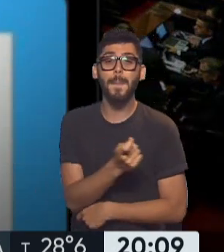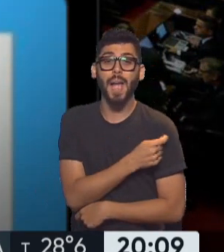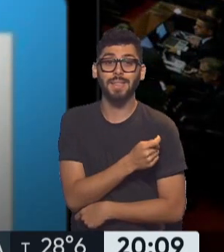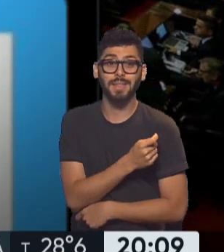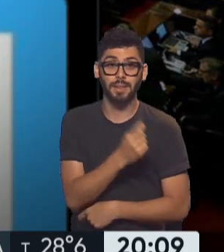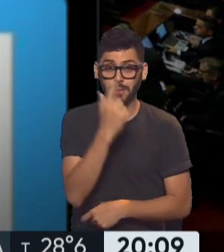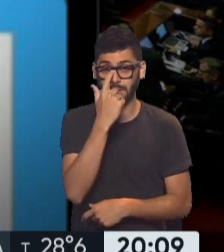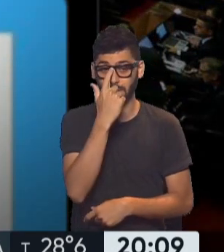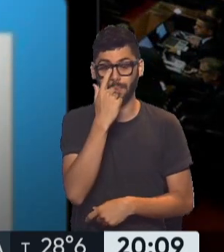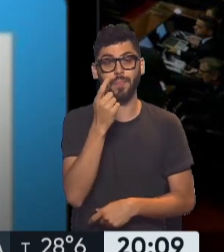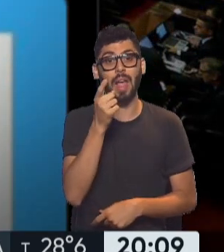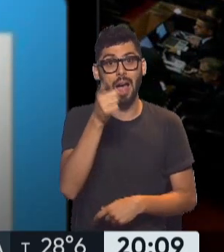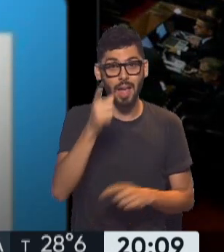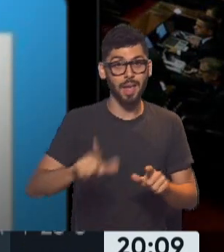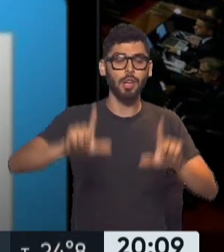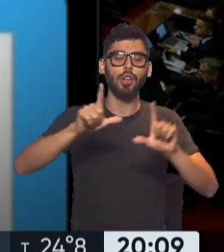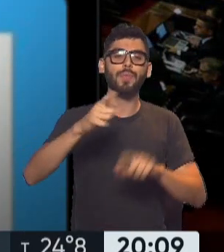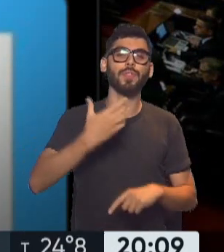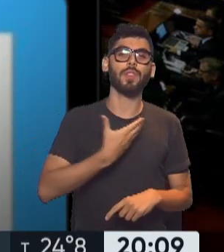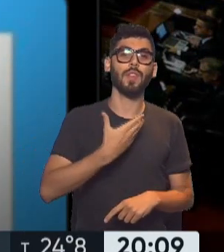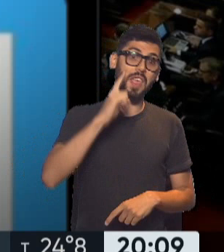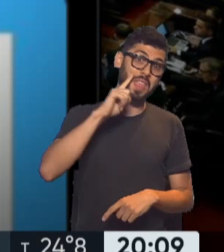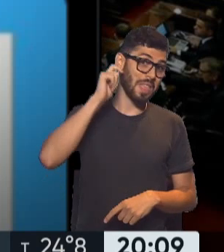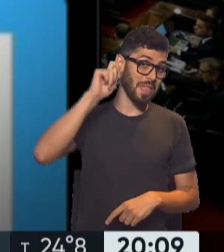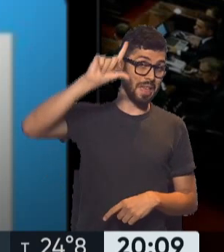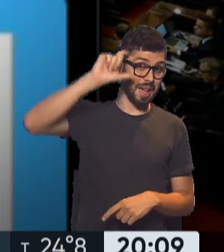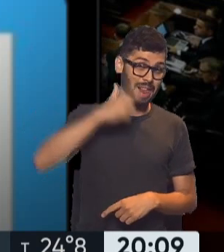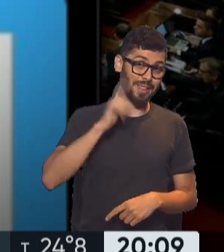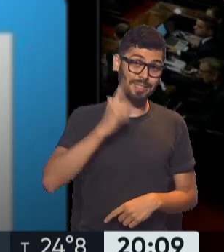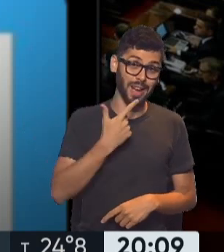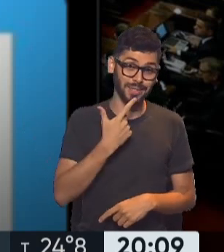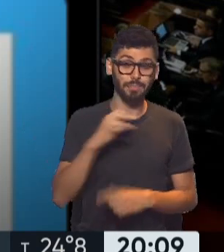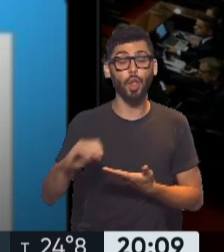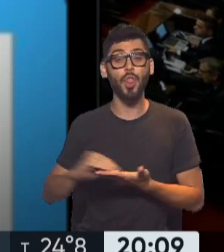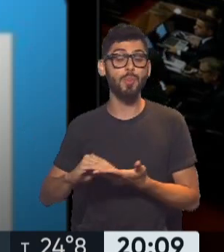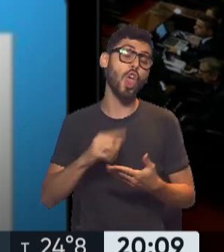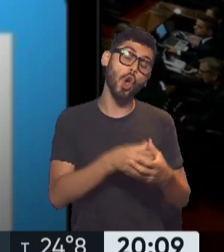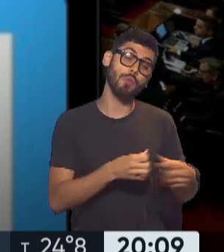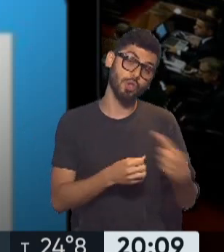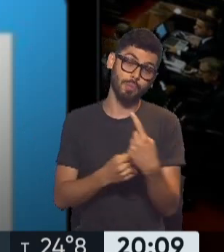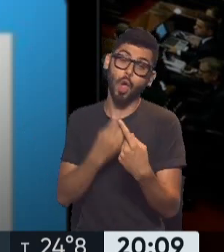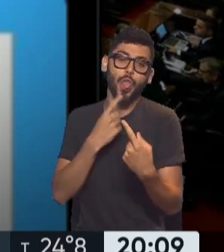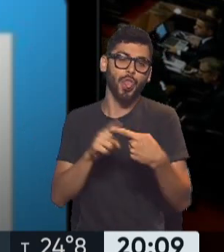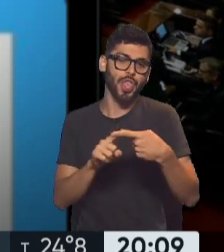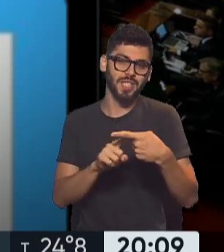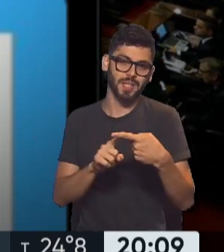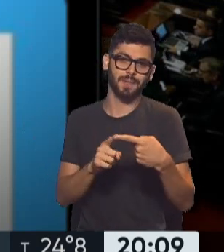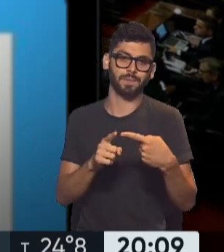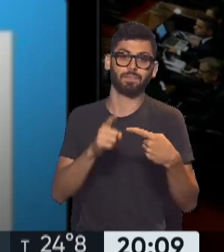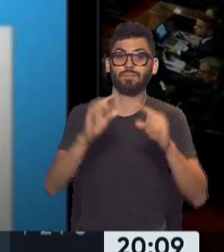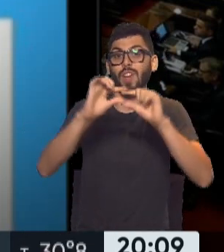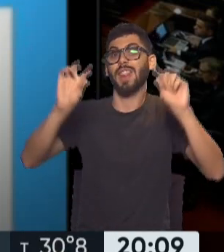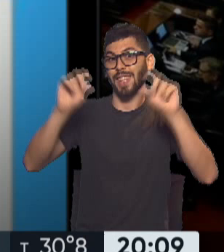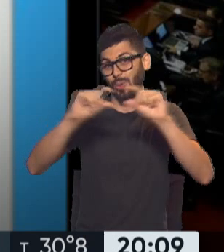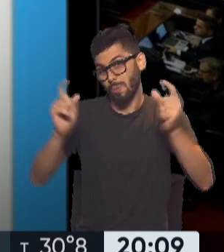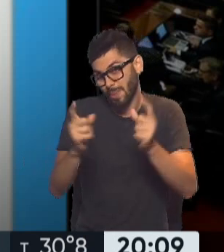Ahí lo podemos ver a partir de un tuit de Fernando Iglesias. Un comunicado de diputados de la oposición, bueno, él mismo dice, así lo